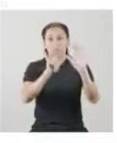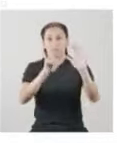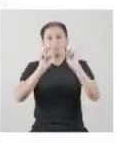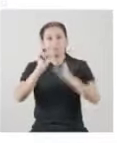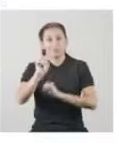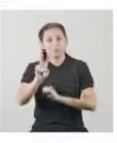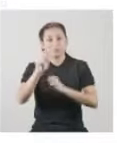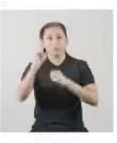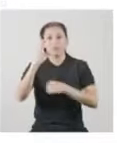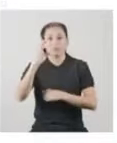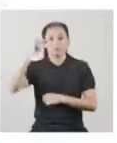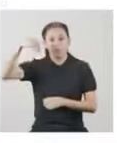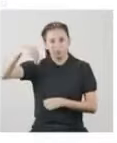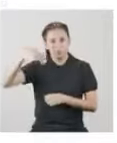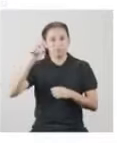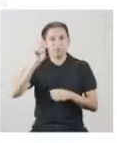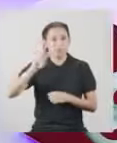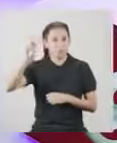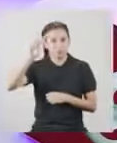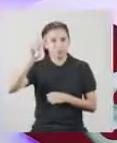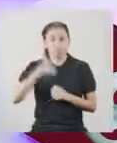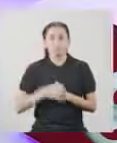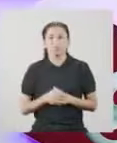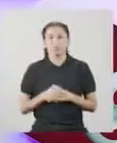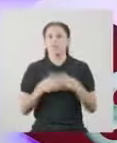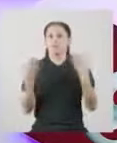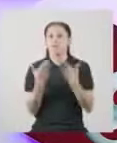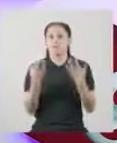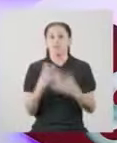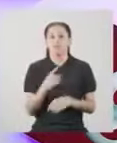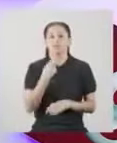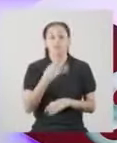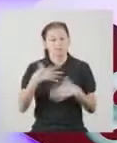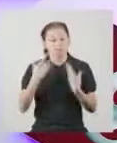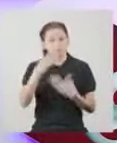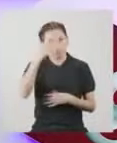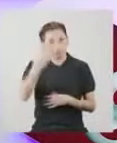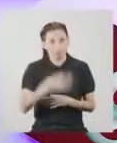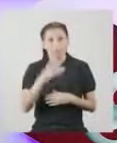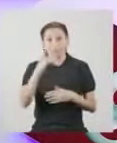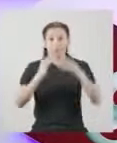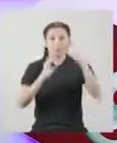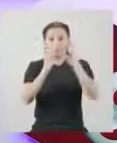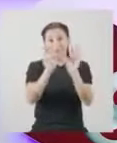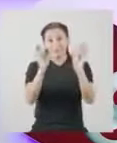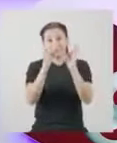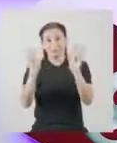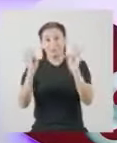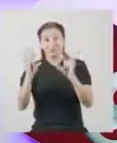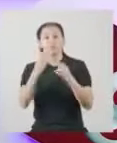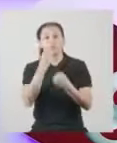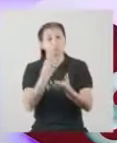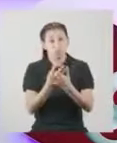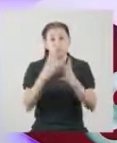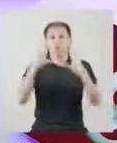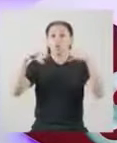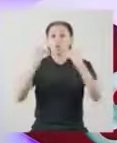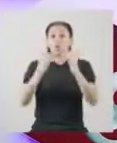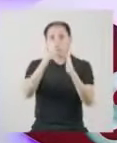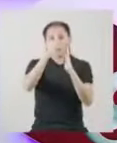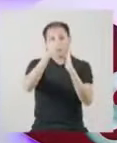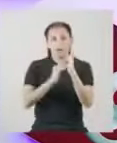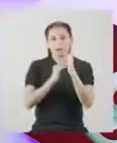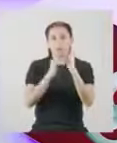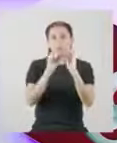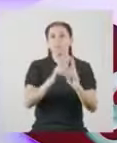,92 centímetros cuadrados. Por lo tanto, se puede afirmar que la varianza indica buenos resultados porque